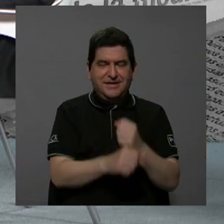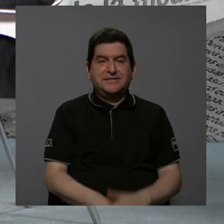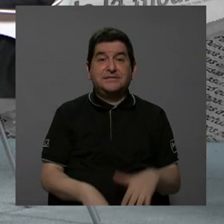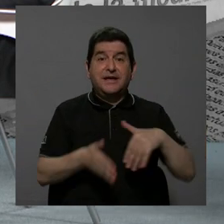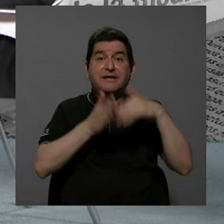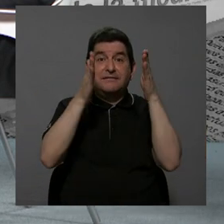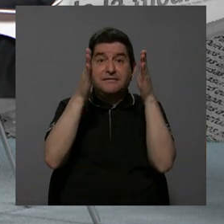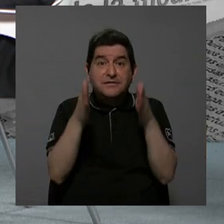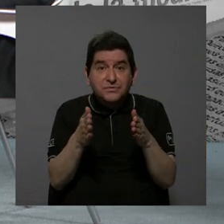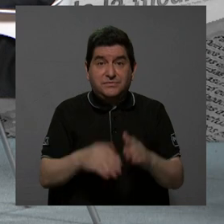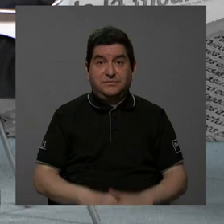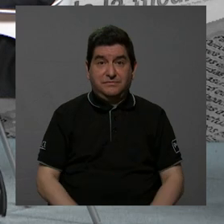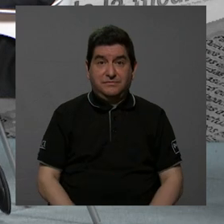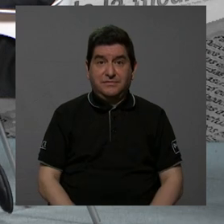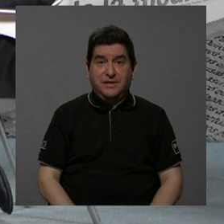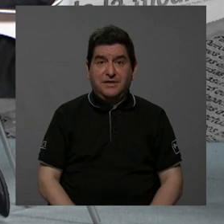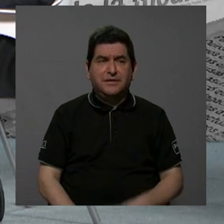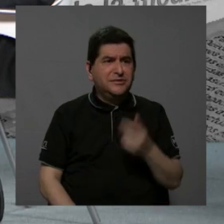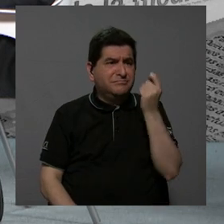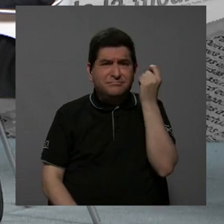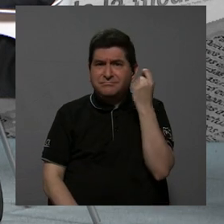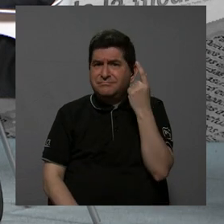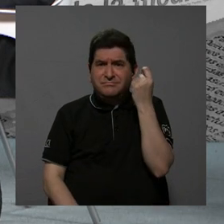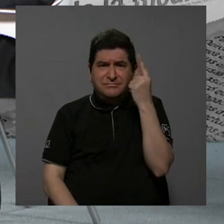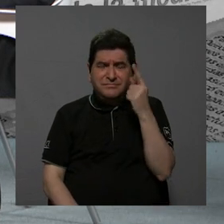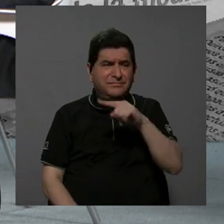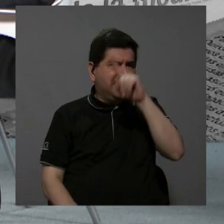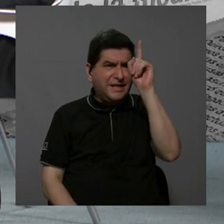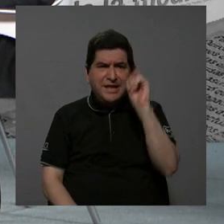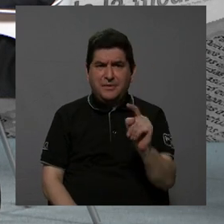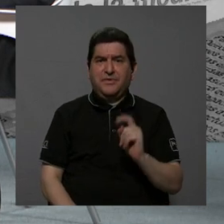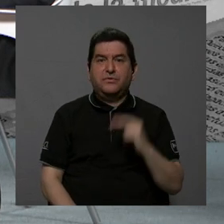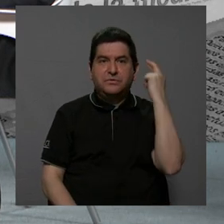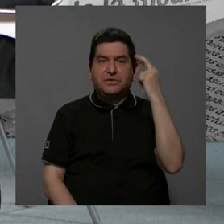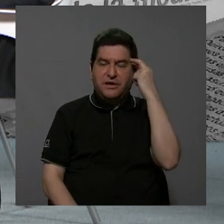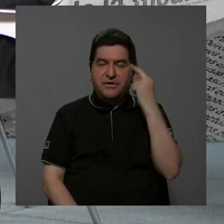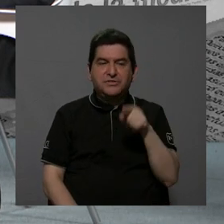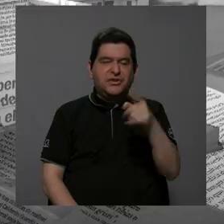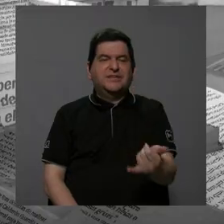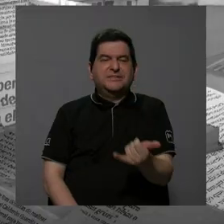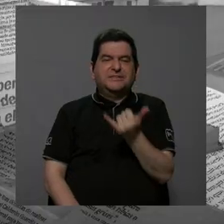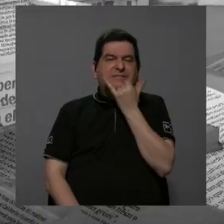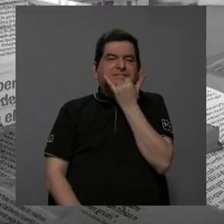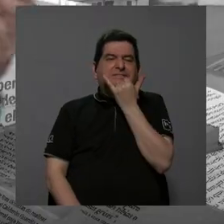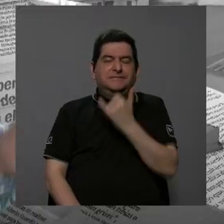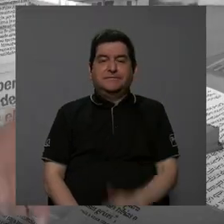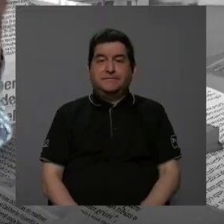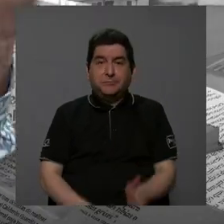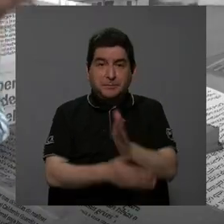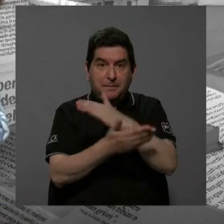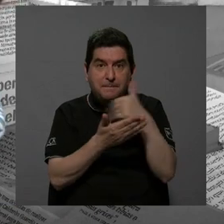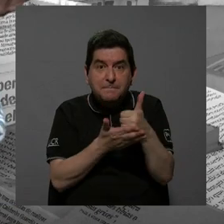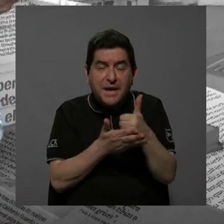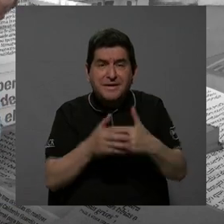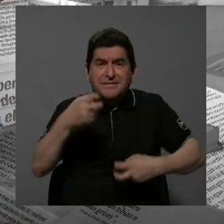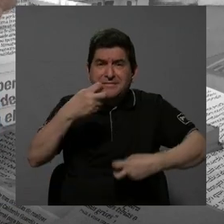habían estudiantes que no comprendían lo que se les preguntaba y por eso fallaban, que parte de ese grave problema es